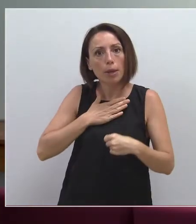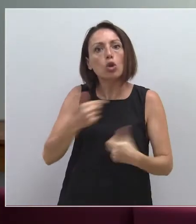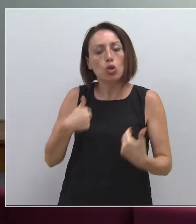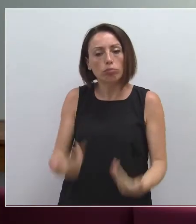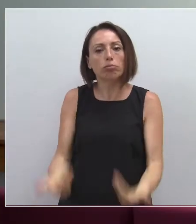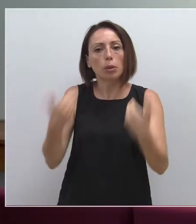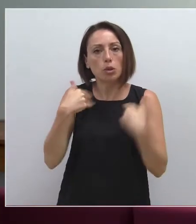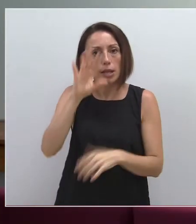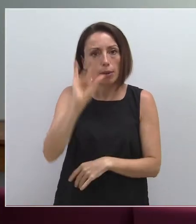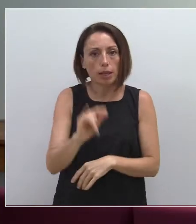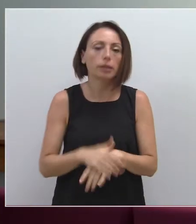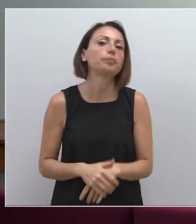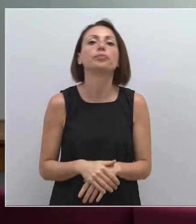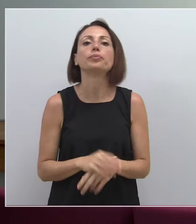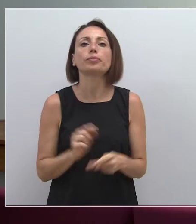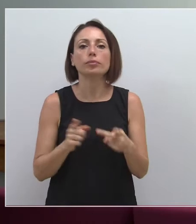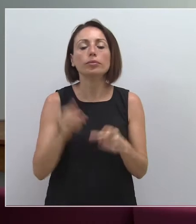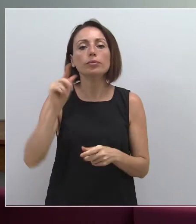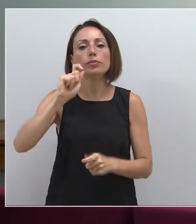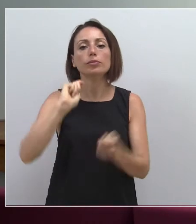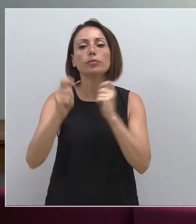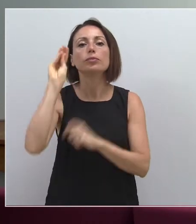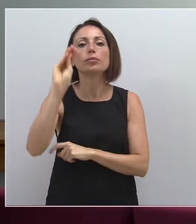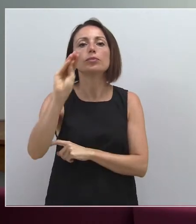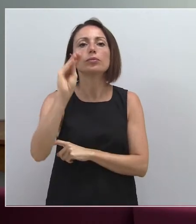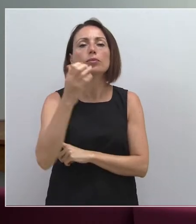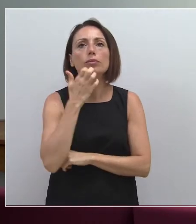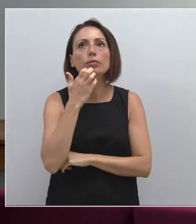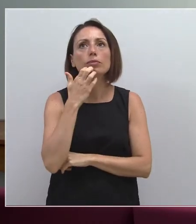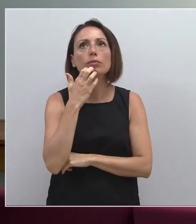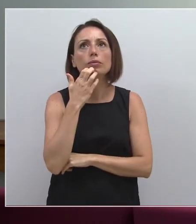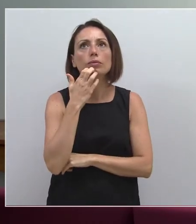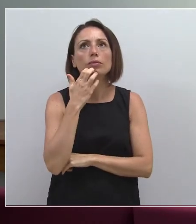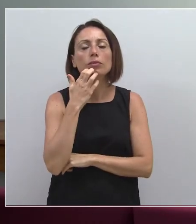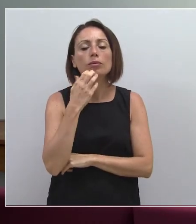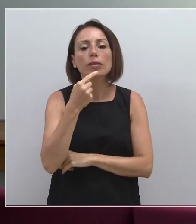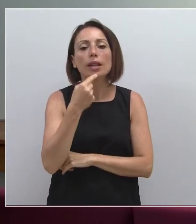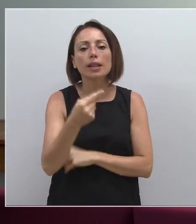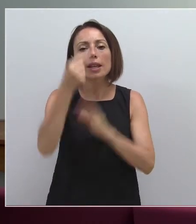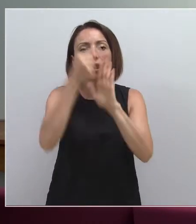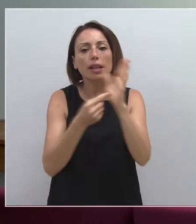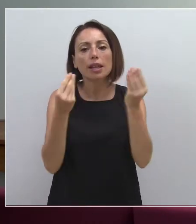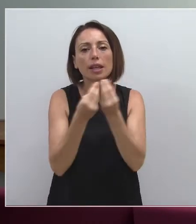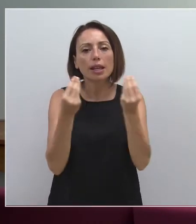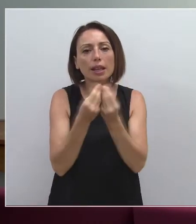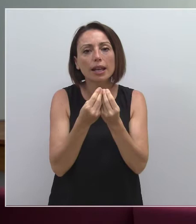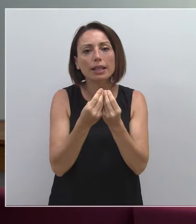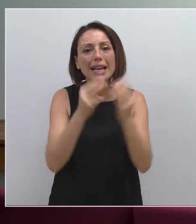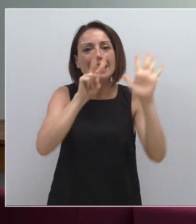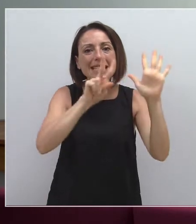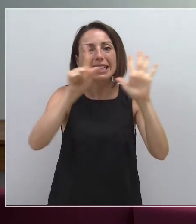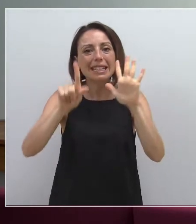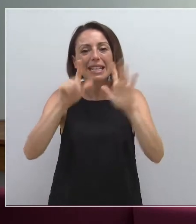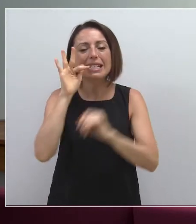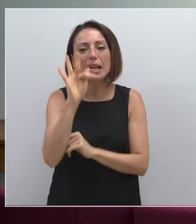Soy Ángel de Onda Regional. Quería preguntarle, señor Vicente, si nos podía primero segregar los datos de esos 66 positivos. Ya he dicho que 20